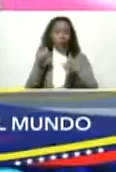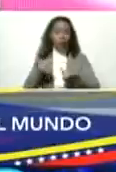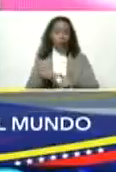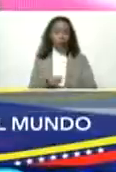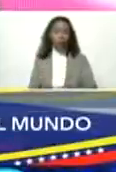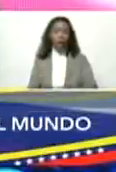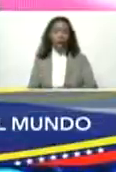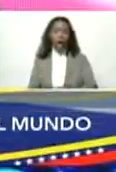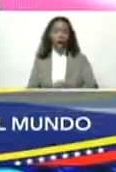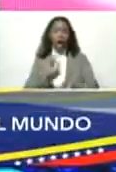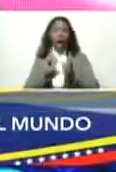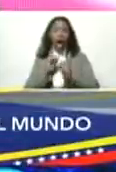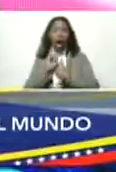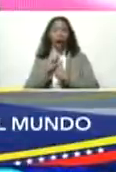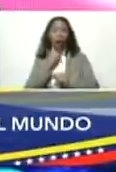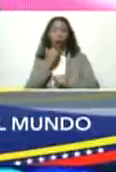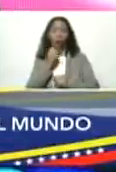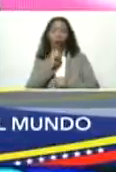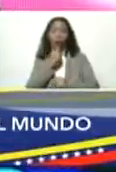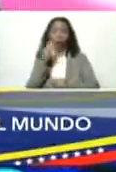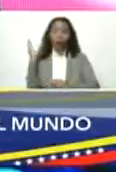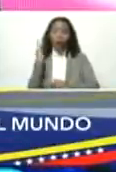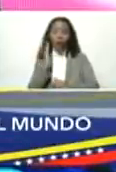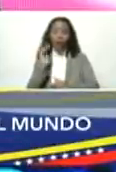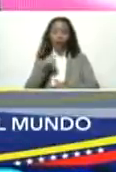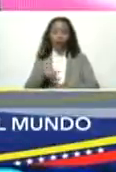algún secreto hay aquí que se viene